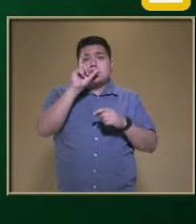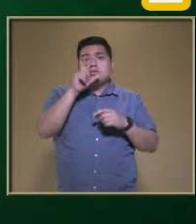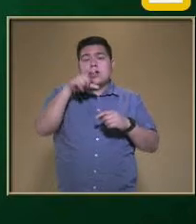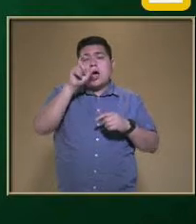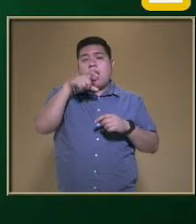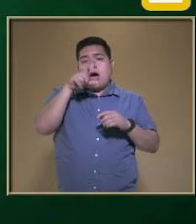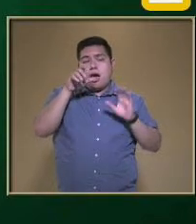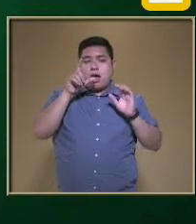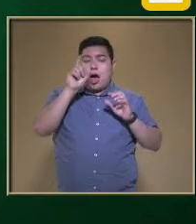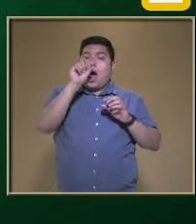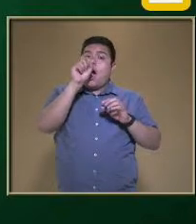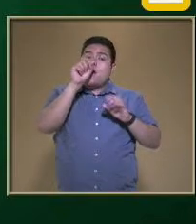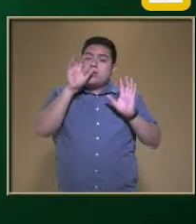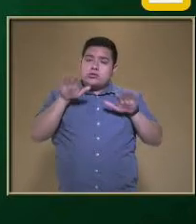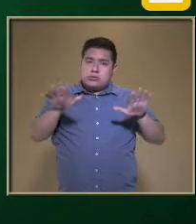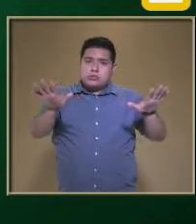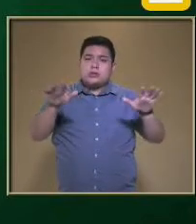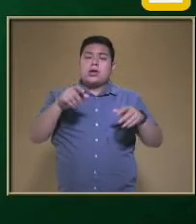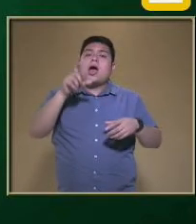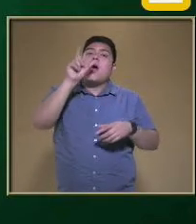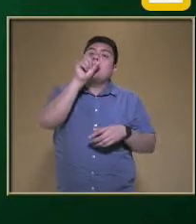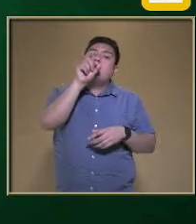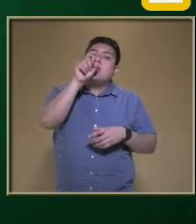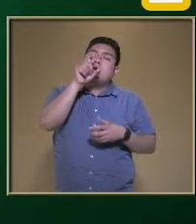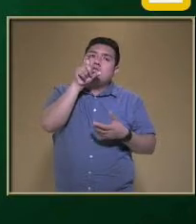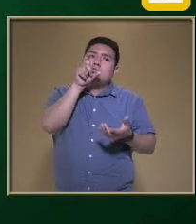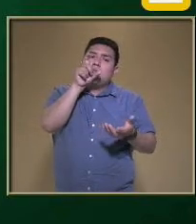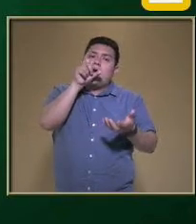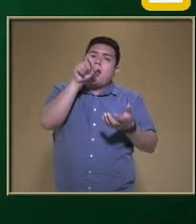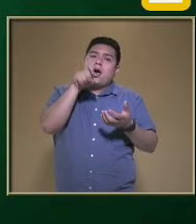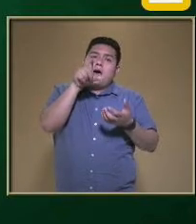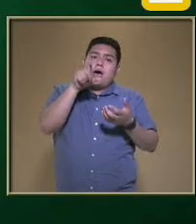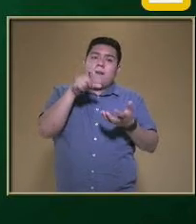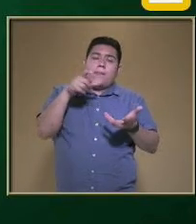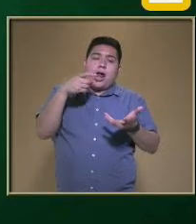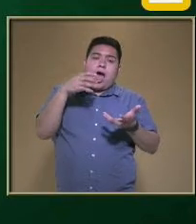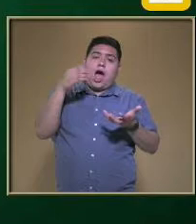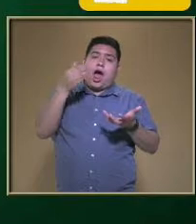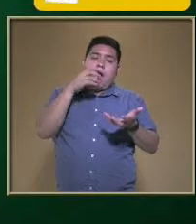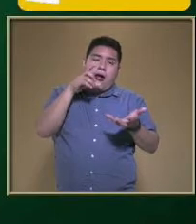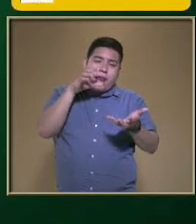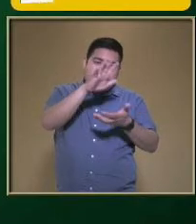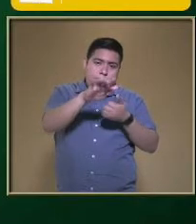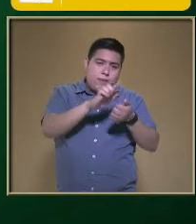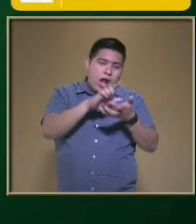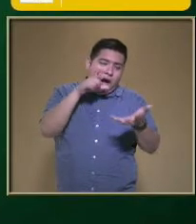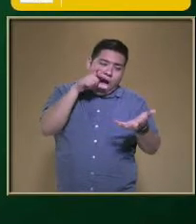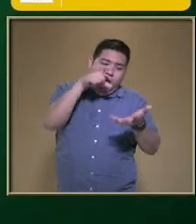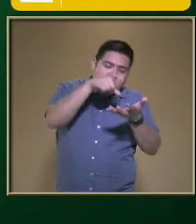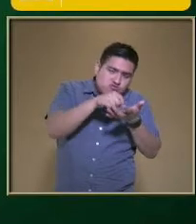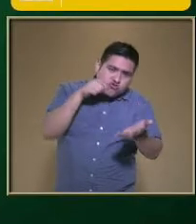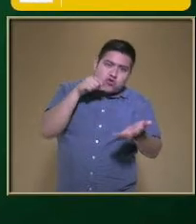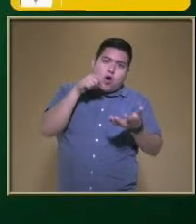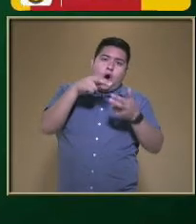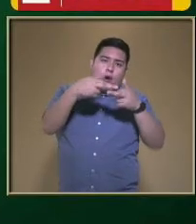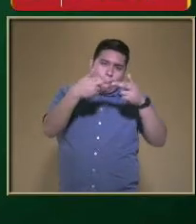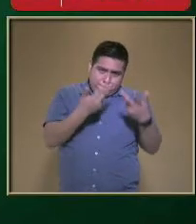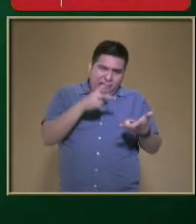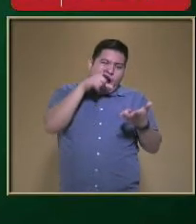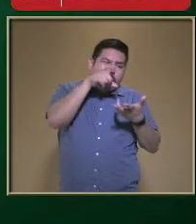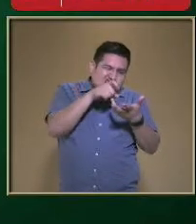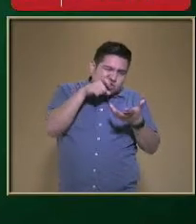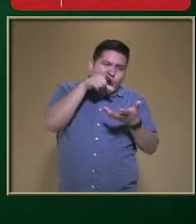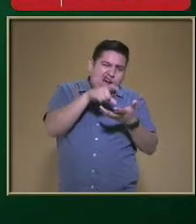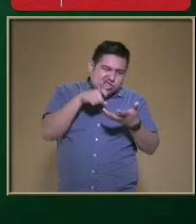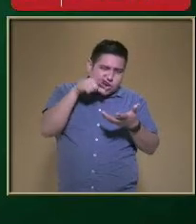O estructuras Diseñadas Para sujetar A la presa Para romperla Para alimentarse De ella